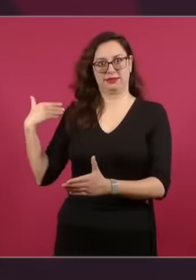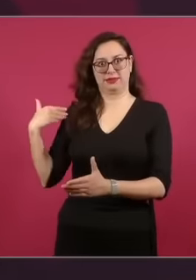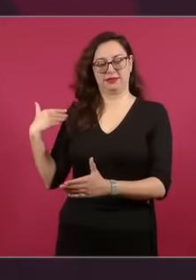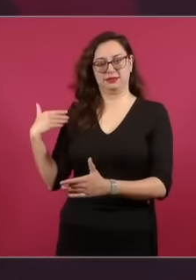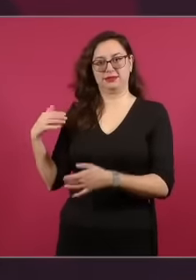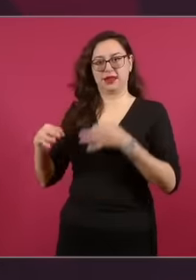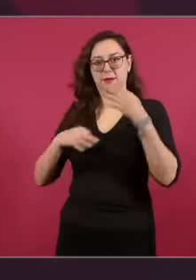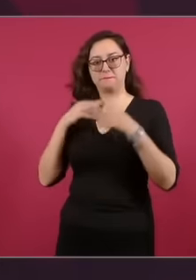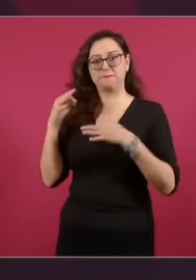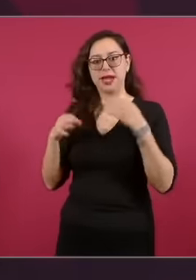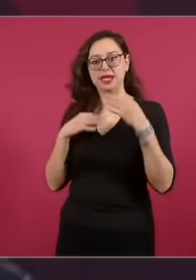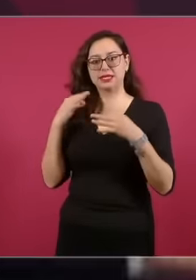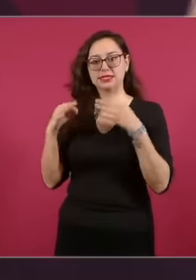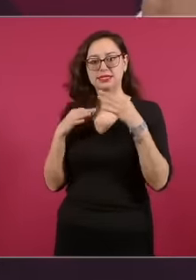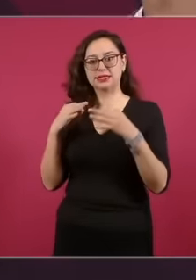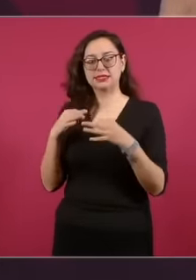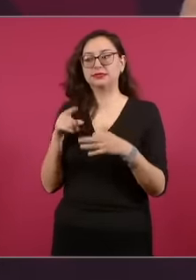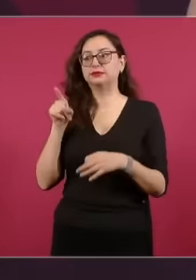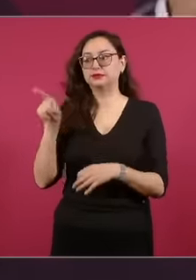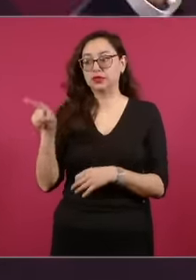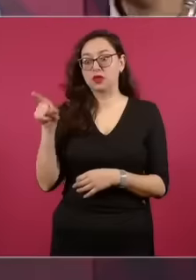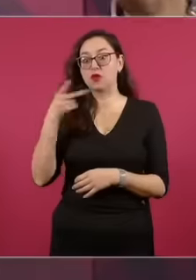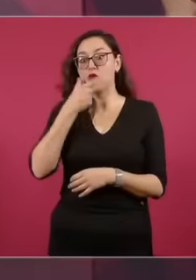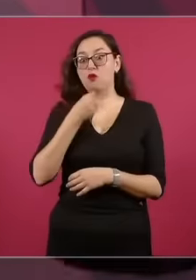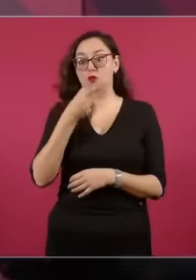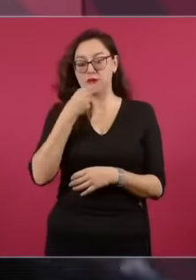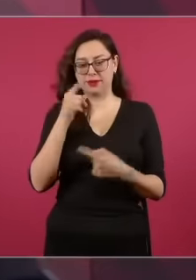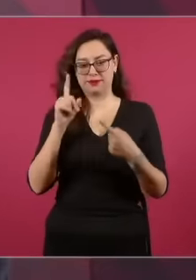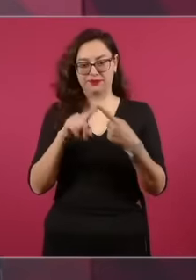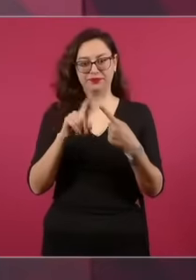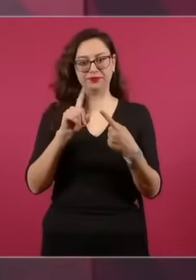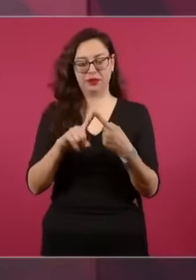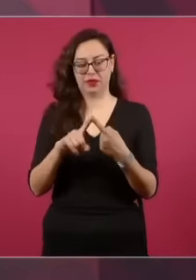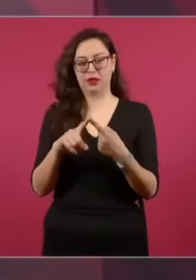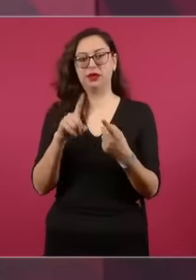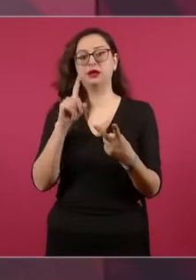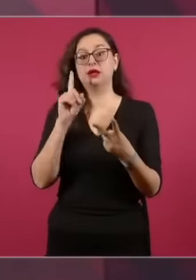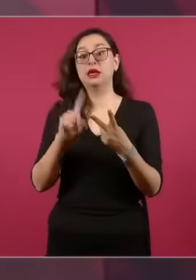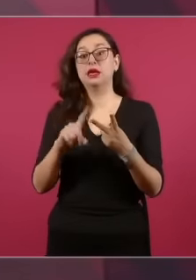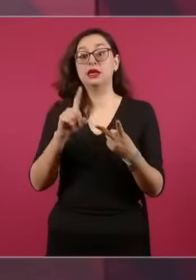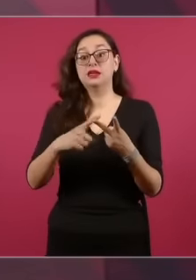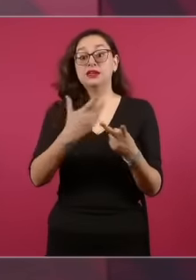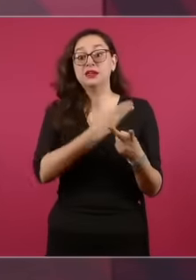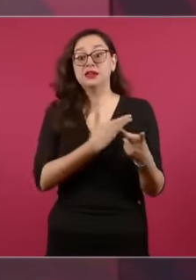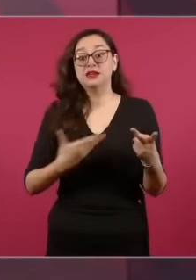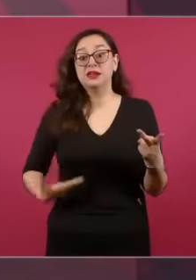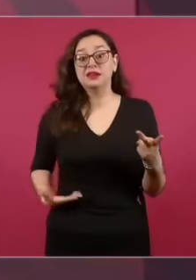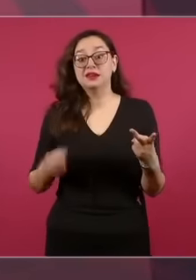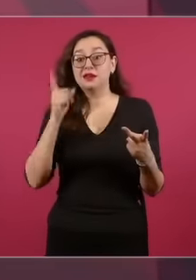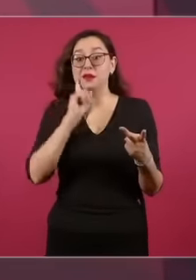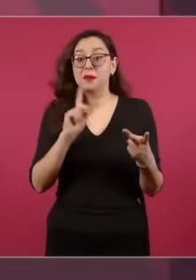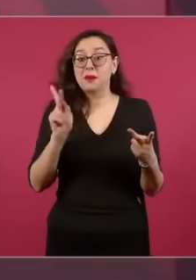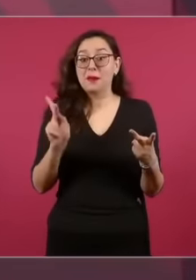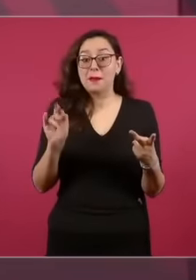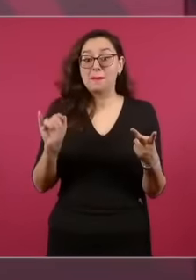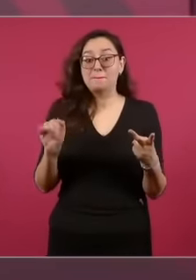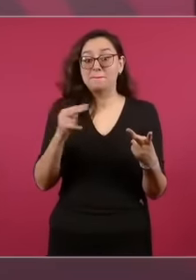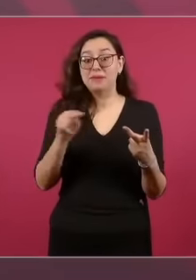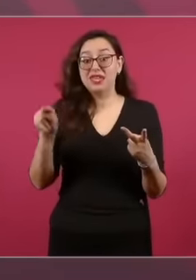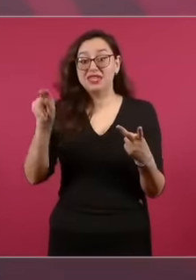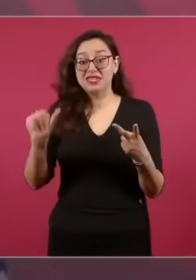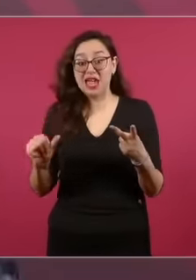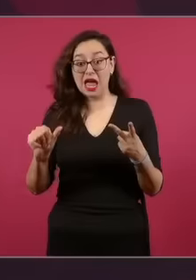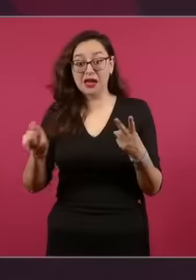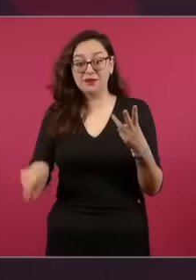con con ministra Piña y con el señor Alejandro Moreno